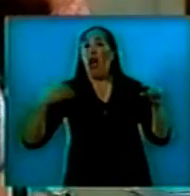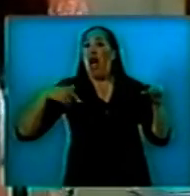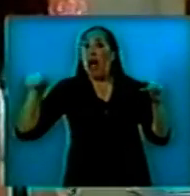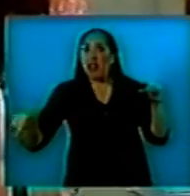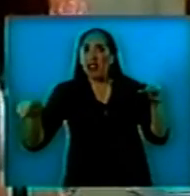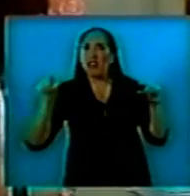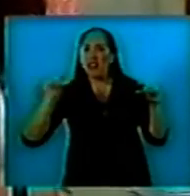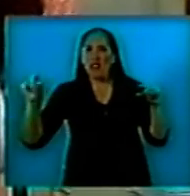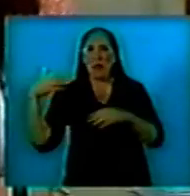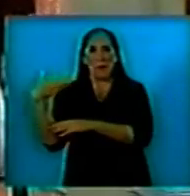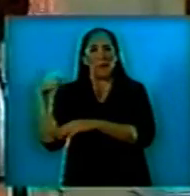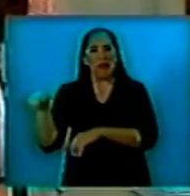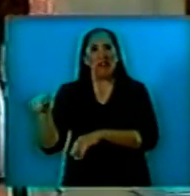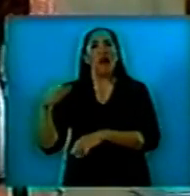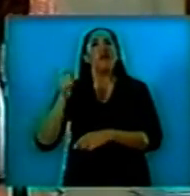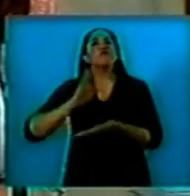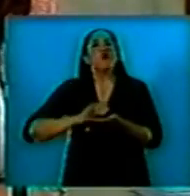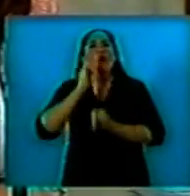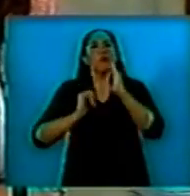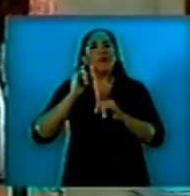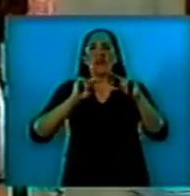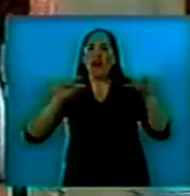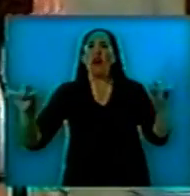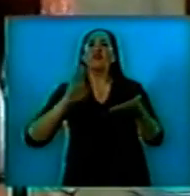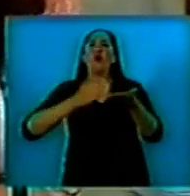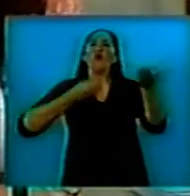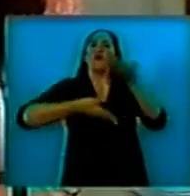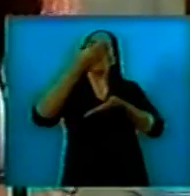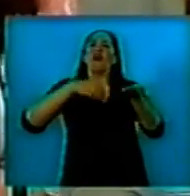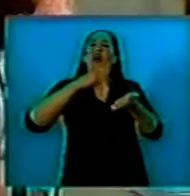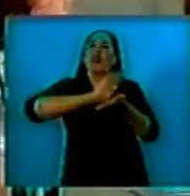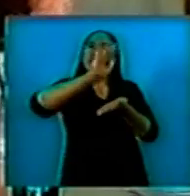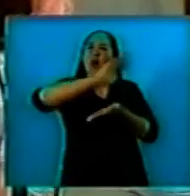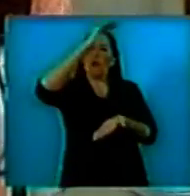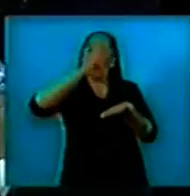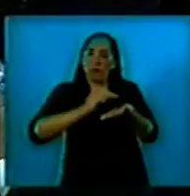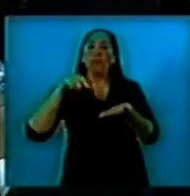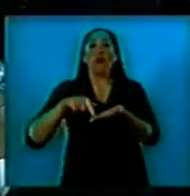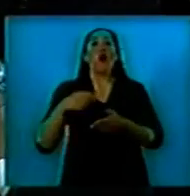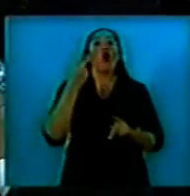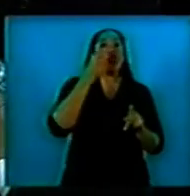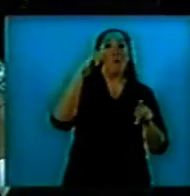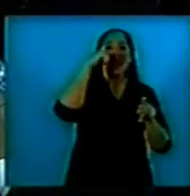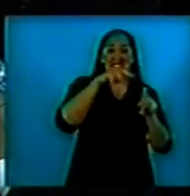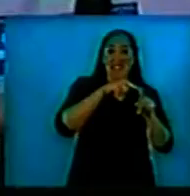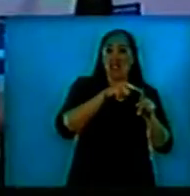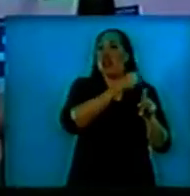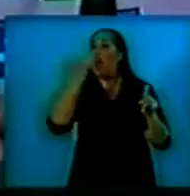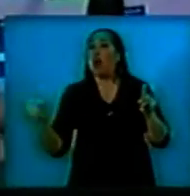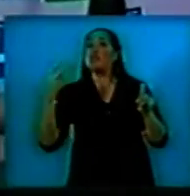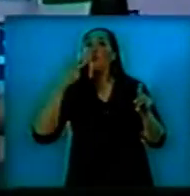Y que es el cambio en la deuda sobre el PBI desde el 2007 al